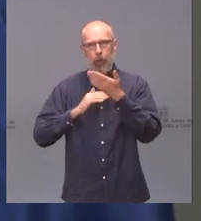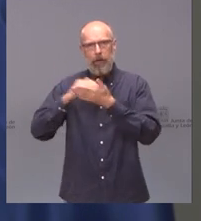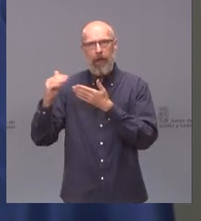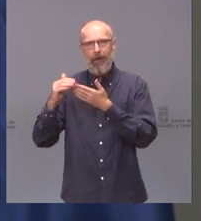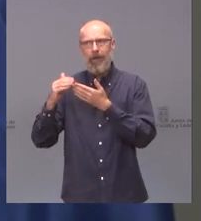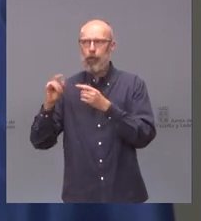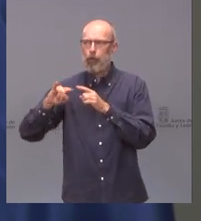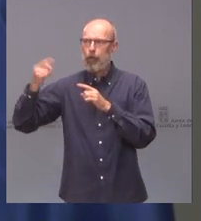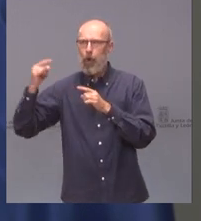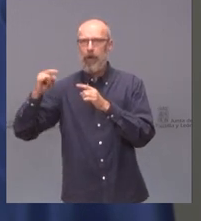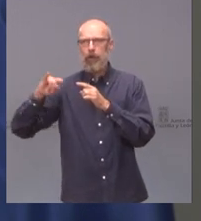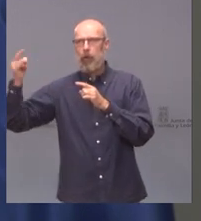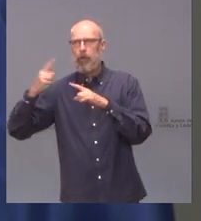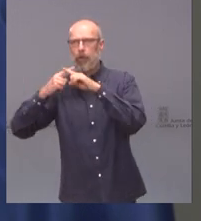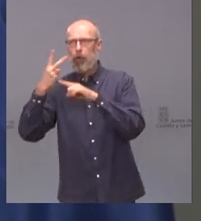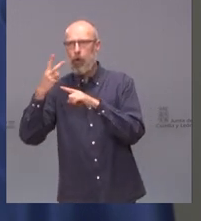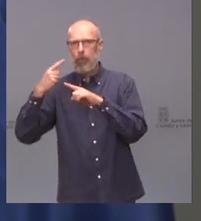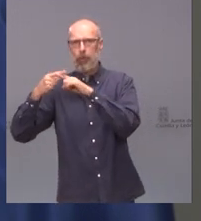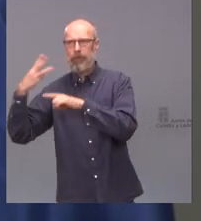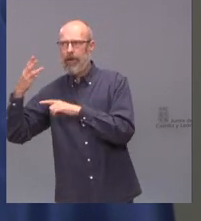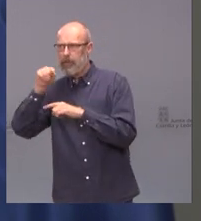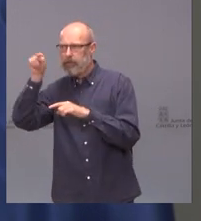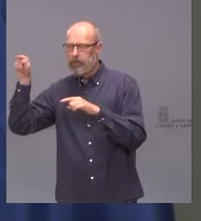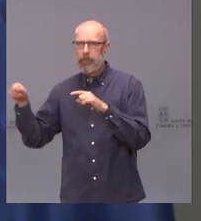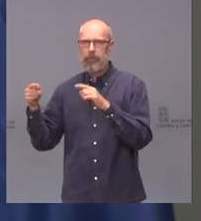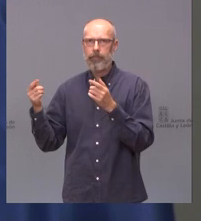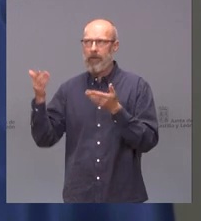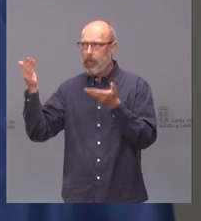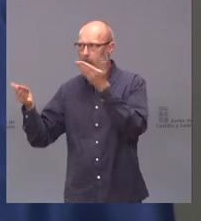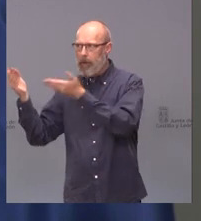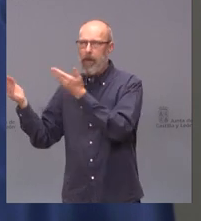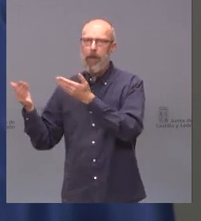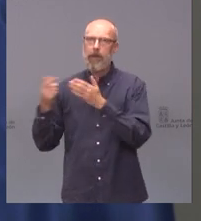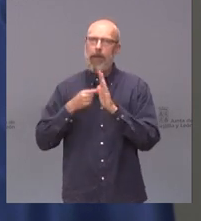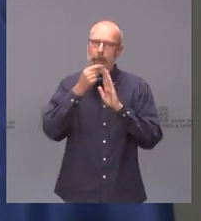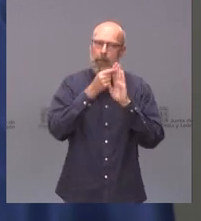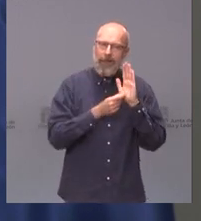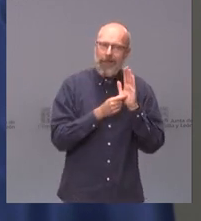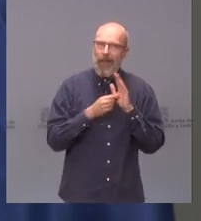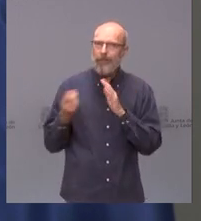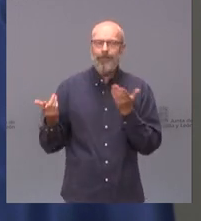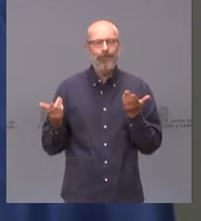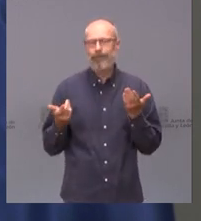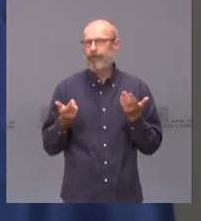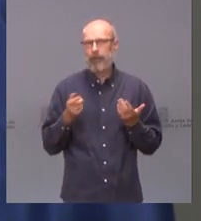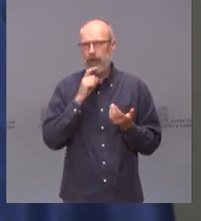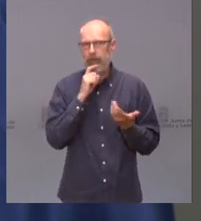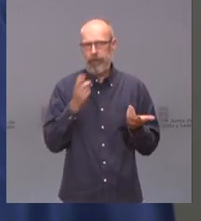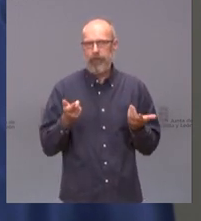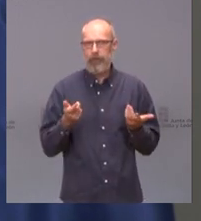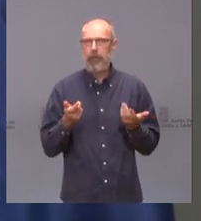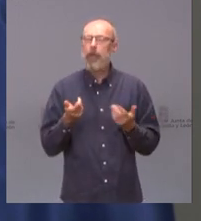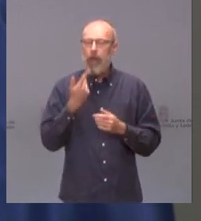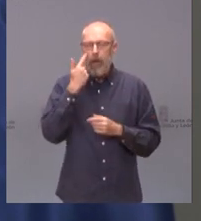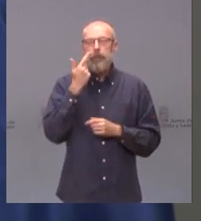otras que triplican a otras, y no se puede decir que es lo mismo tomar medidas que no. No se puede decir. Y esperemos